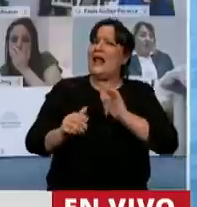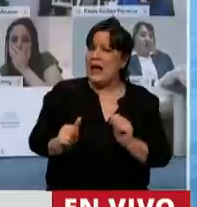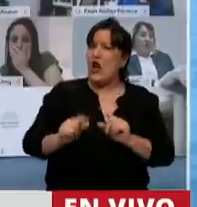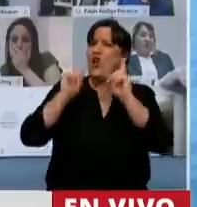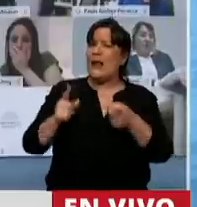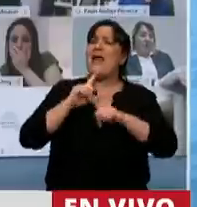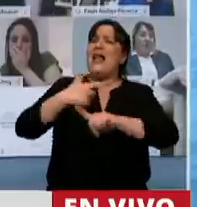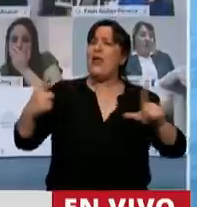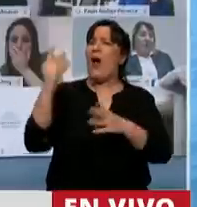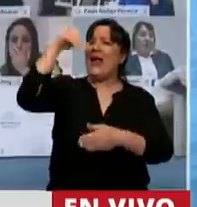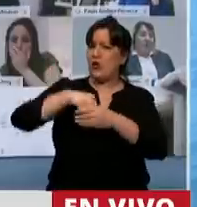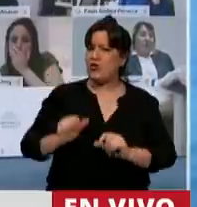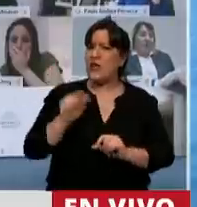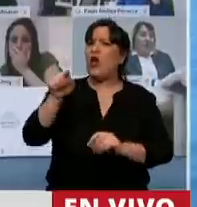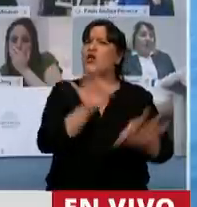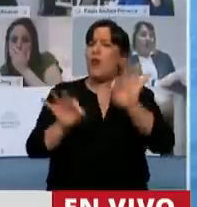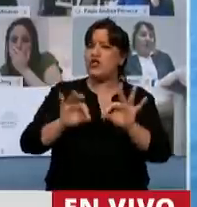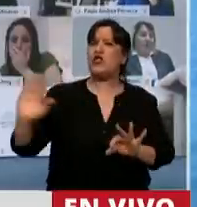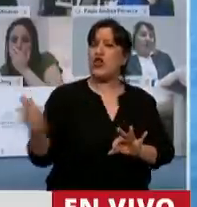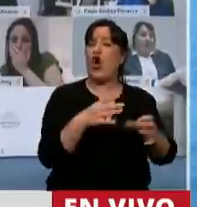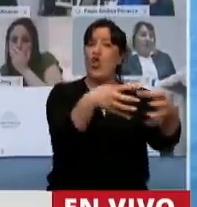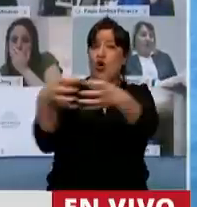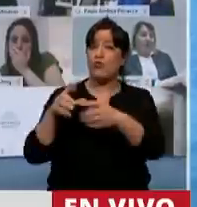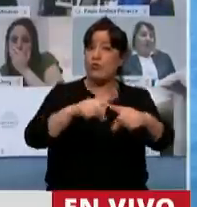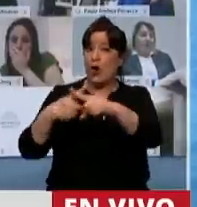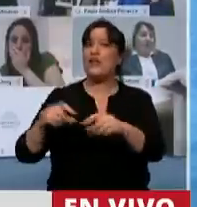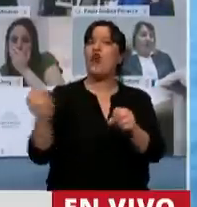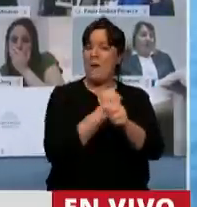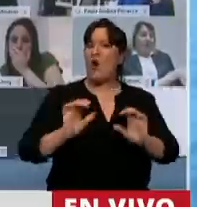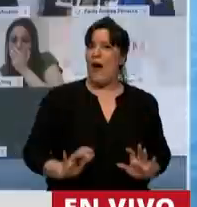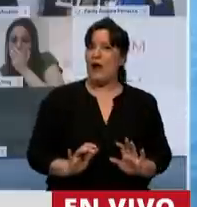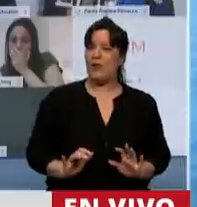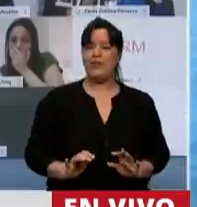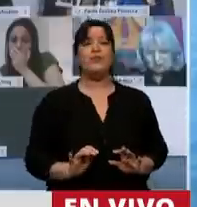el lenguaje inclusivo es un proyecto firmado por todos los bloques. Déjeme hablar, señora.